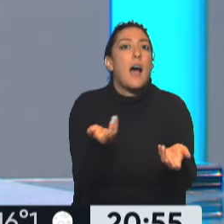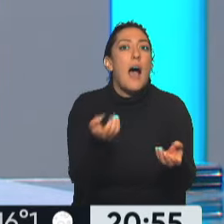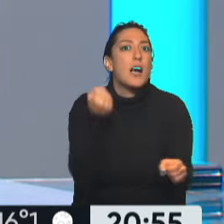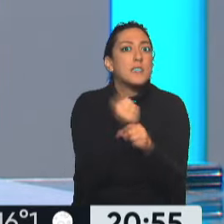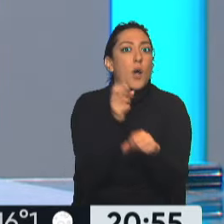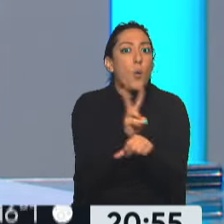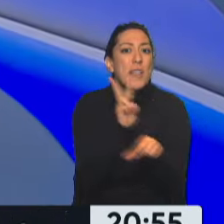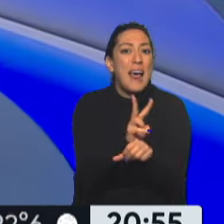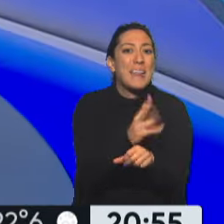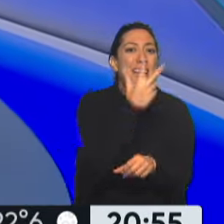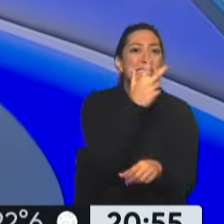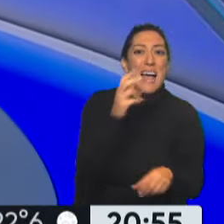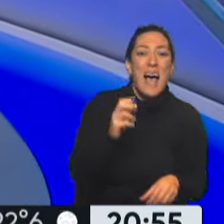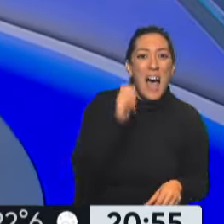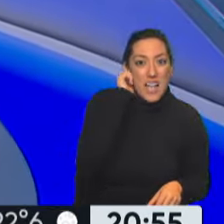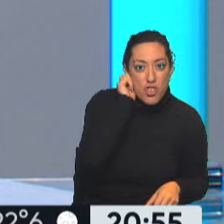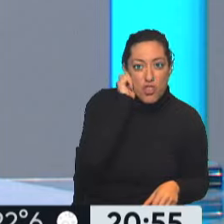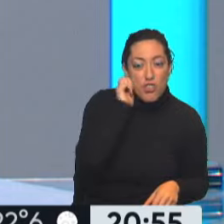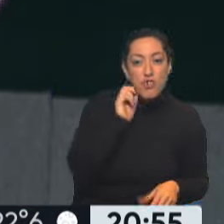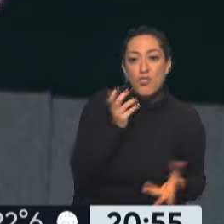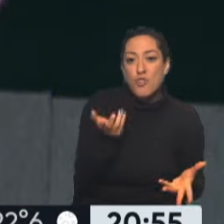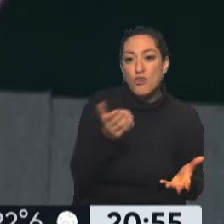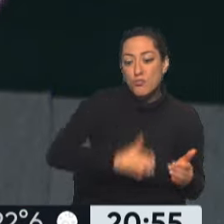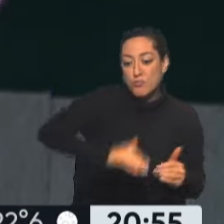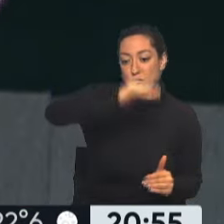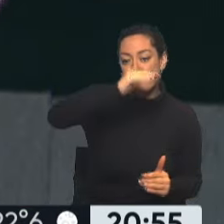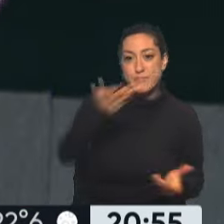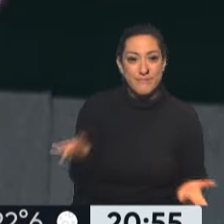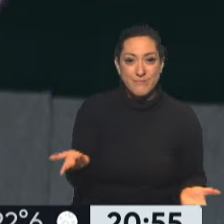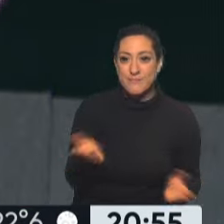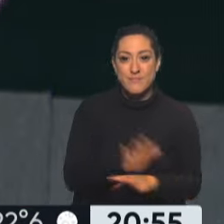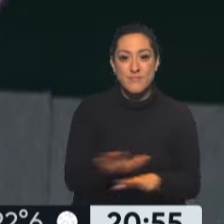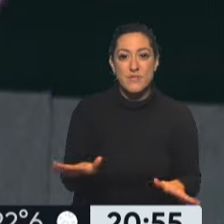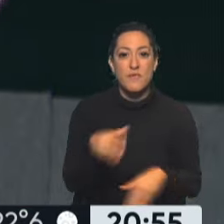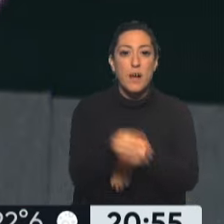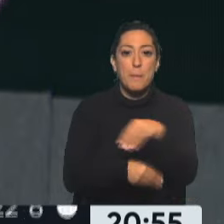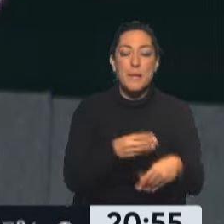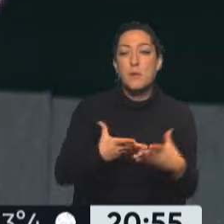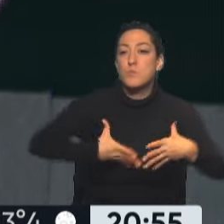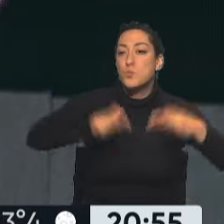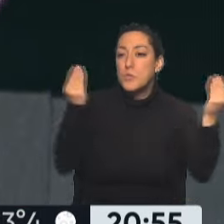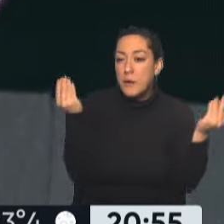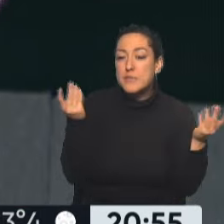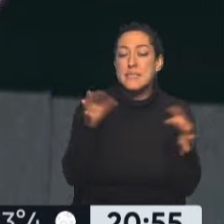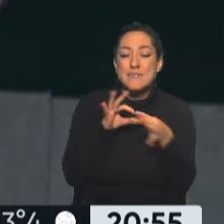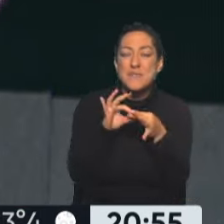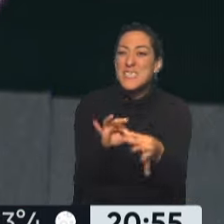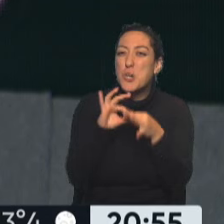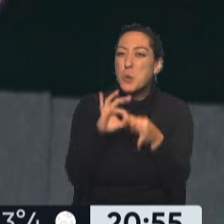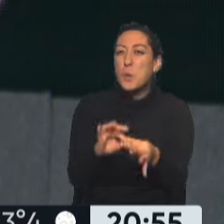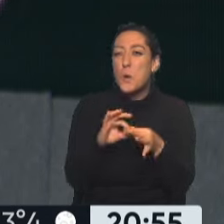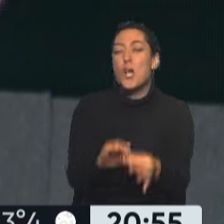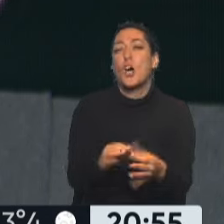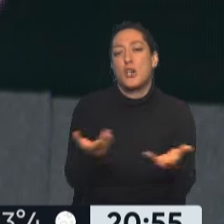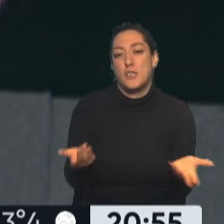Calcular que tenía 15 días cuando llegó la nena a la casa. Claro, porque lo que suele pasar con este tipo de familias es que muchas veces hay un lazo que se va